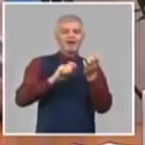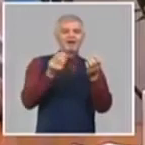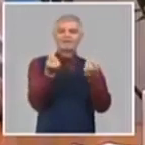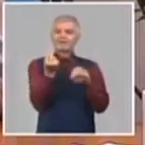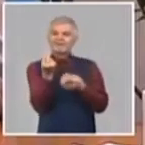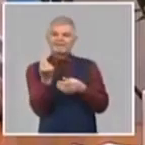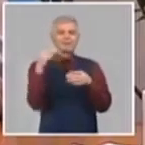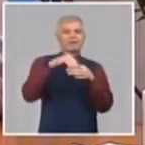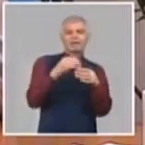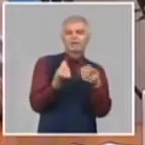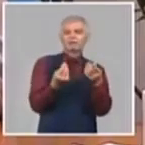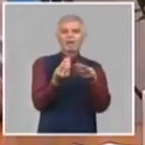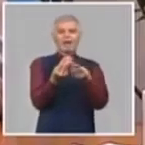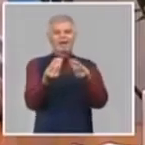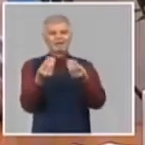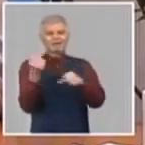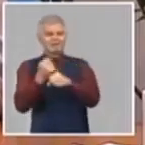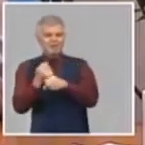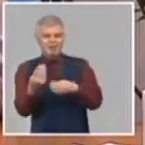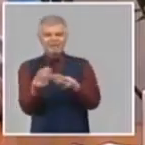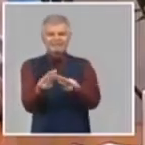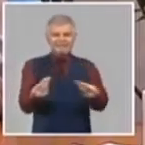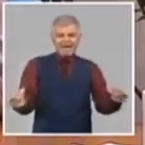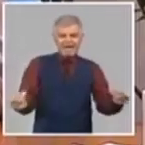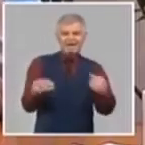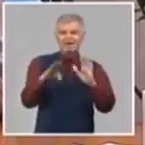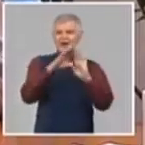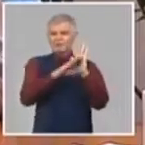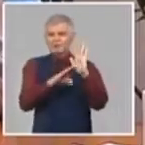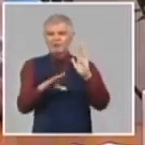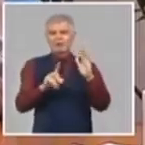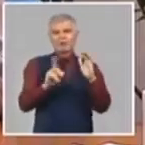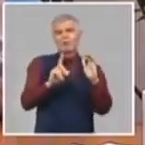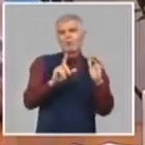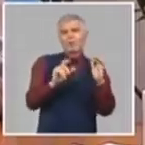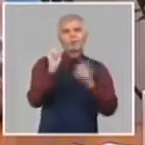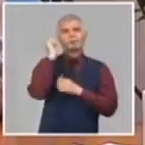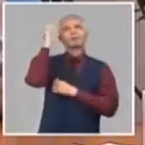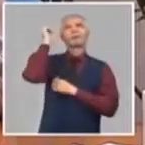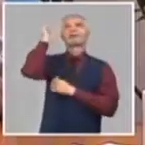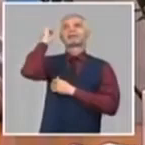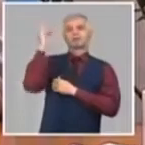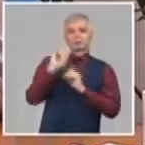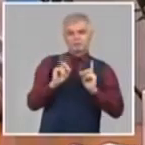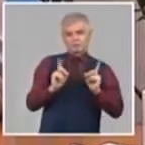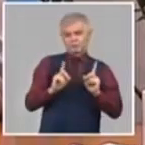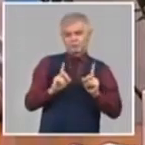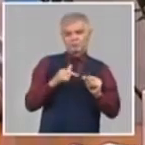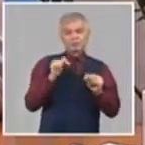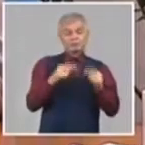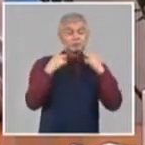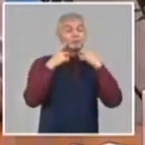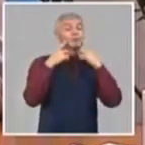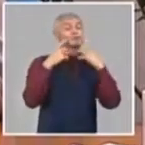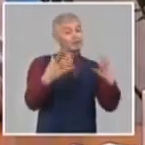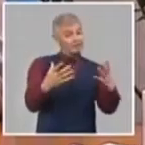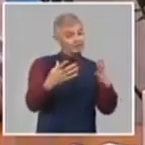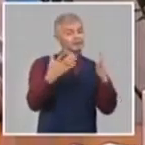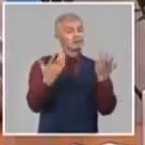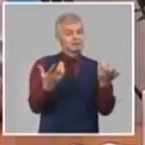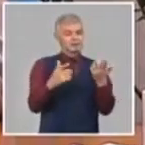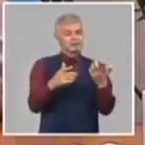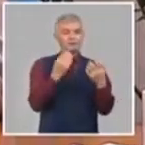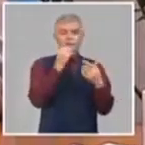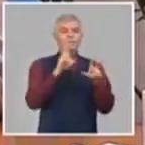ubicación de las tierras, de los programas y evita improvisaciones. Y eso es muy importante para buscar un desarrollo seguro de nuestros